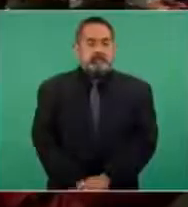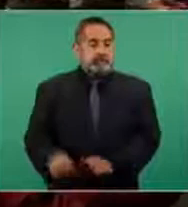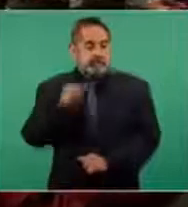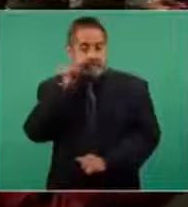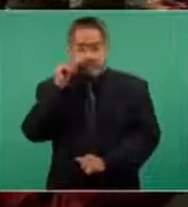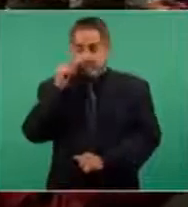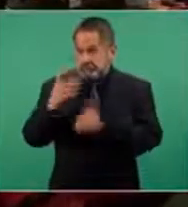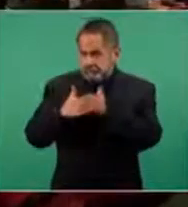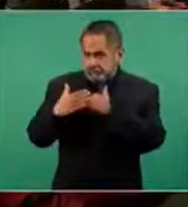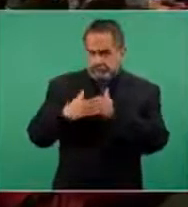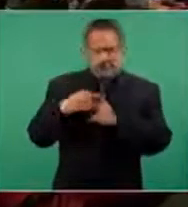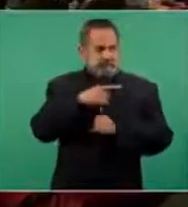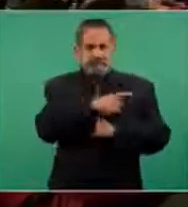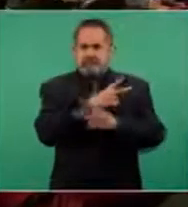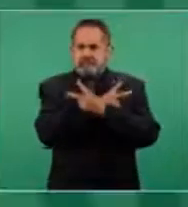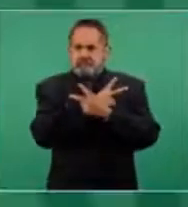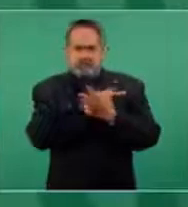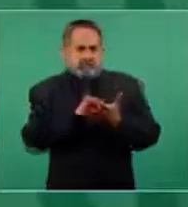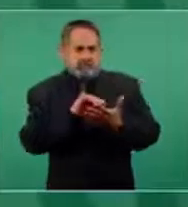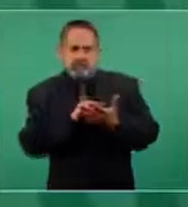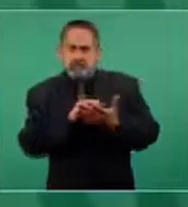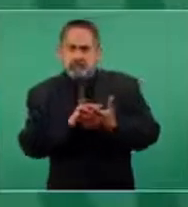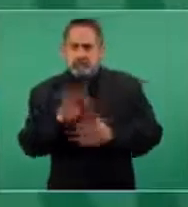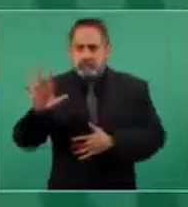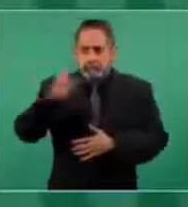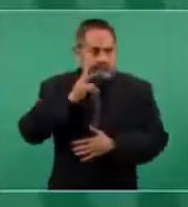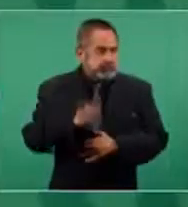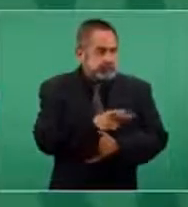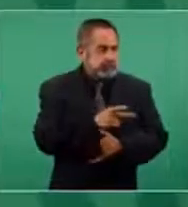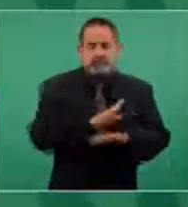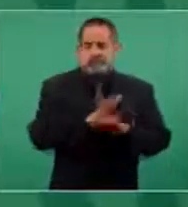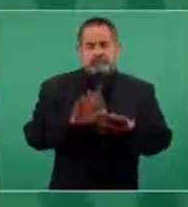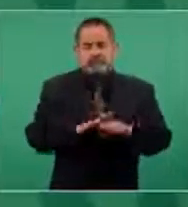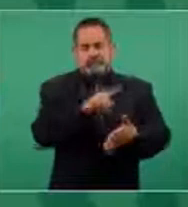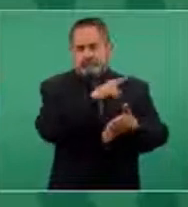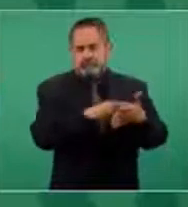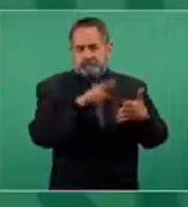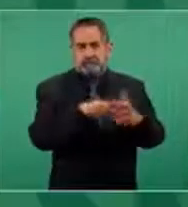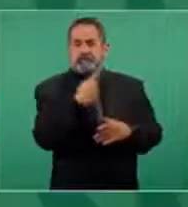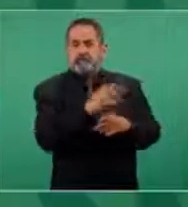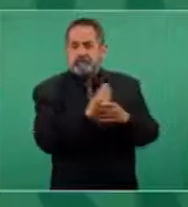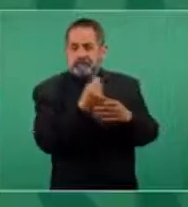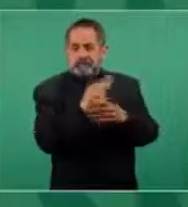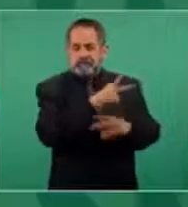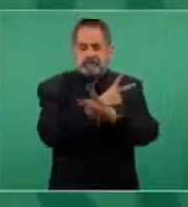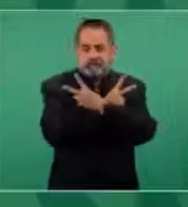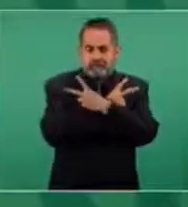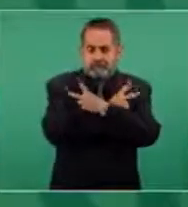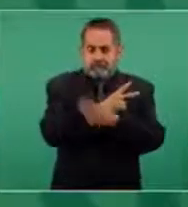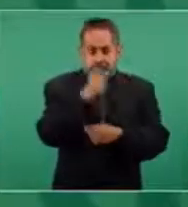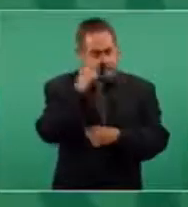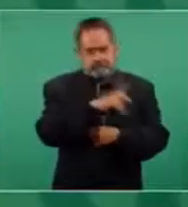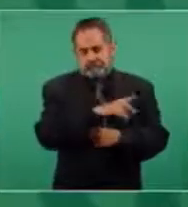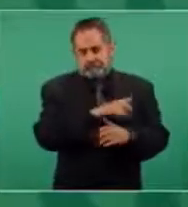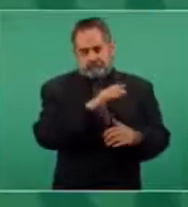se detuvo, ya el señor